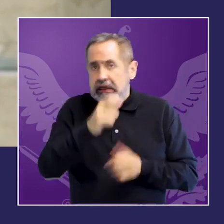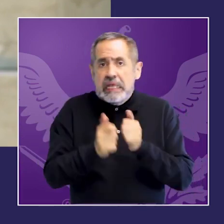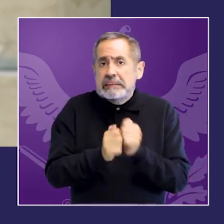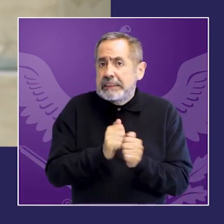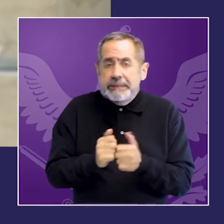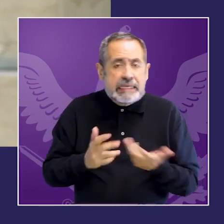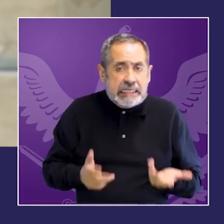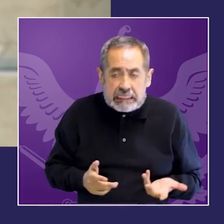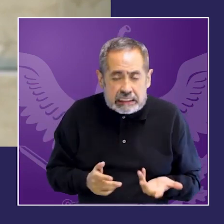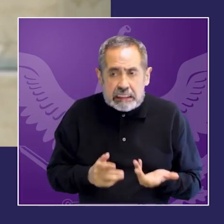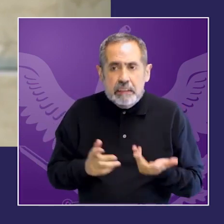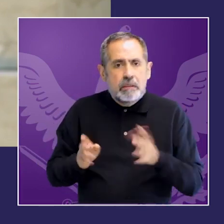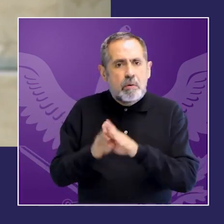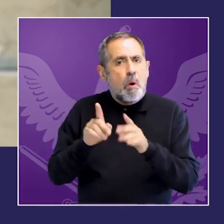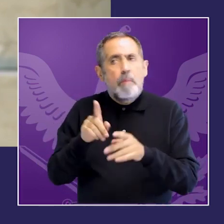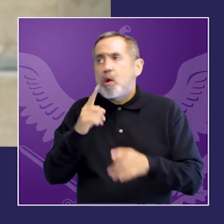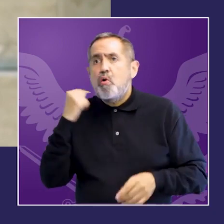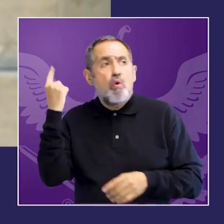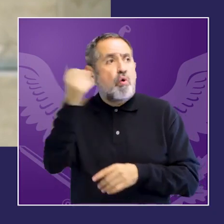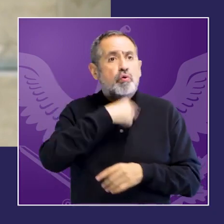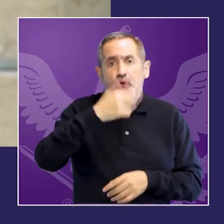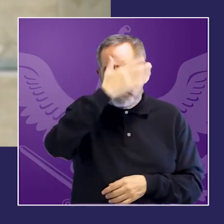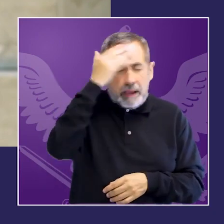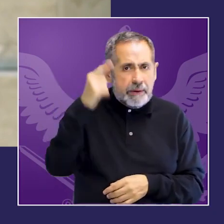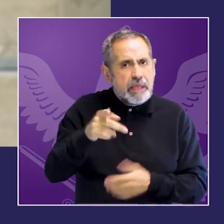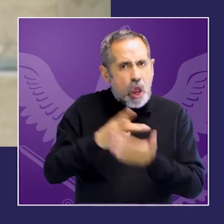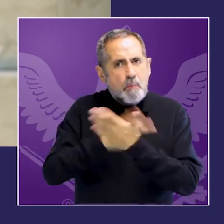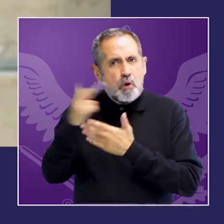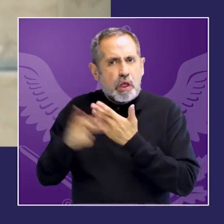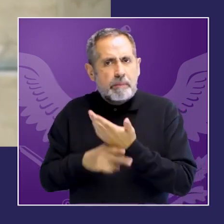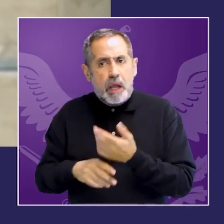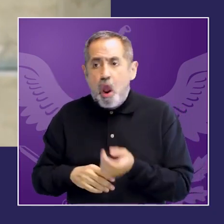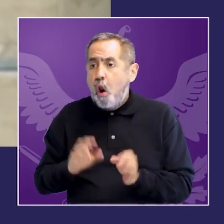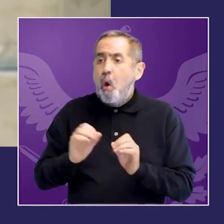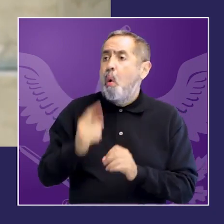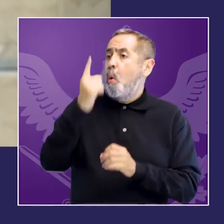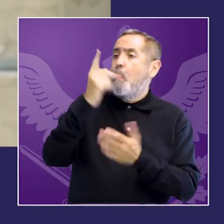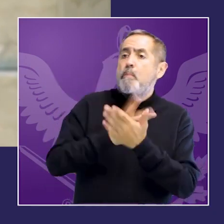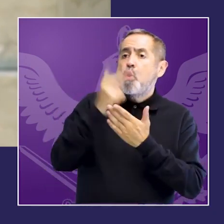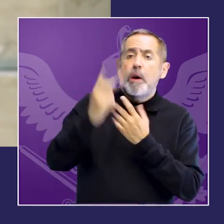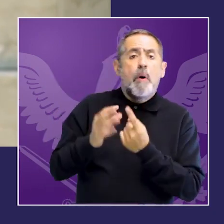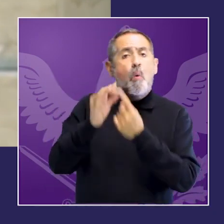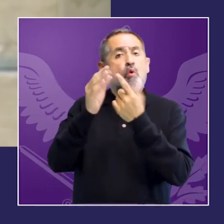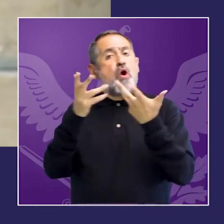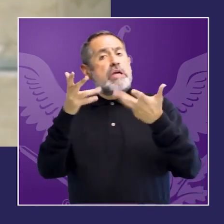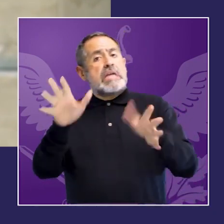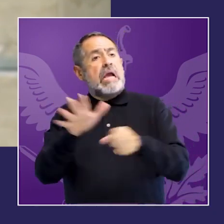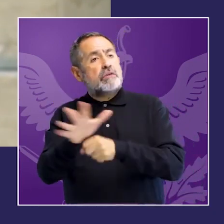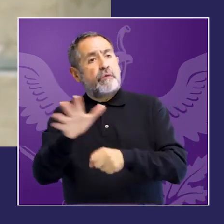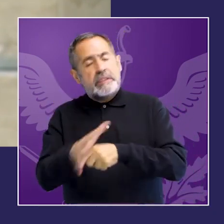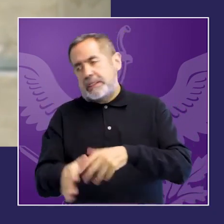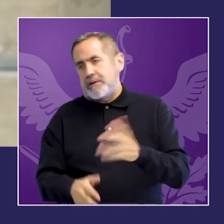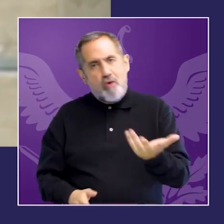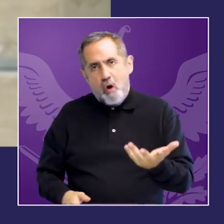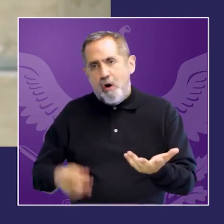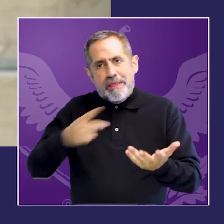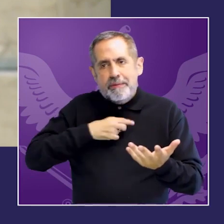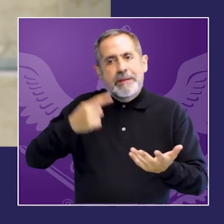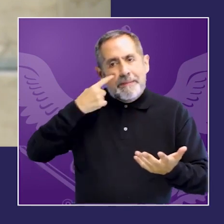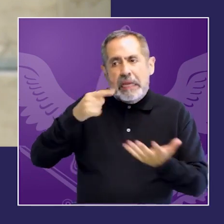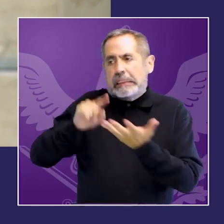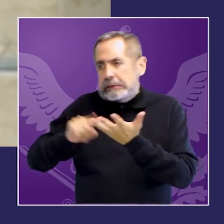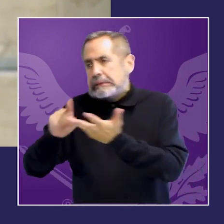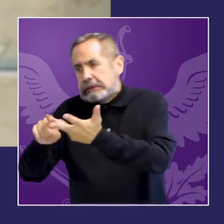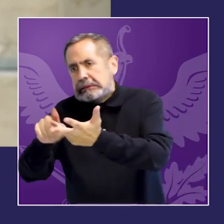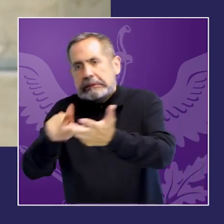entonces estas cosas pareciera que porque hay un programa y tiene un nombre y uno puede derivarlo eso es suficiente entonces hay que poner